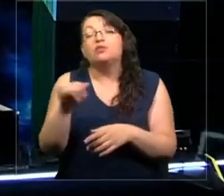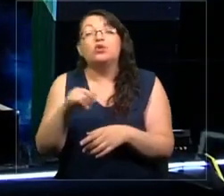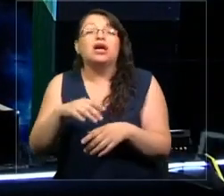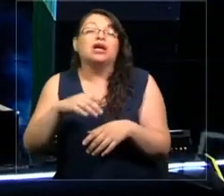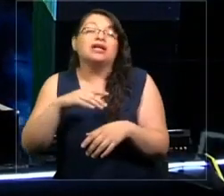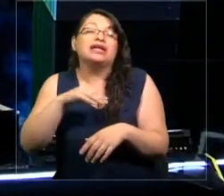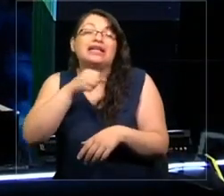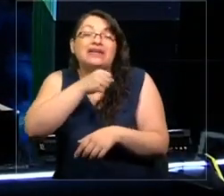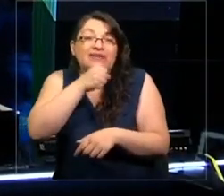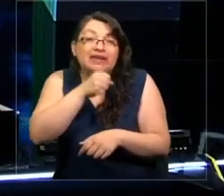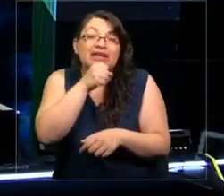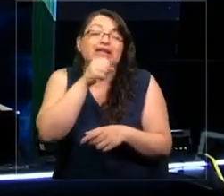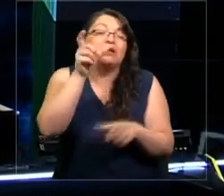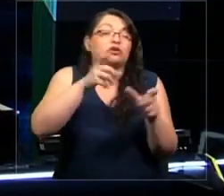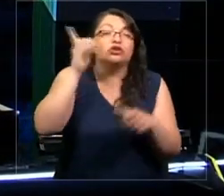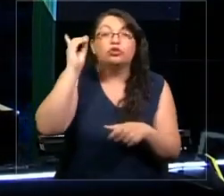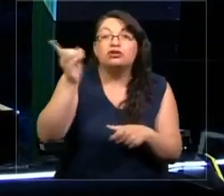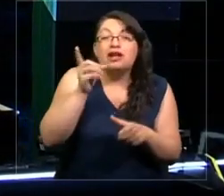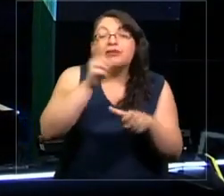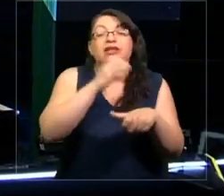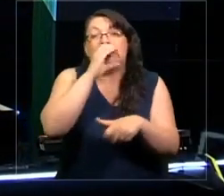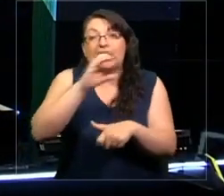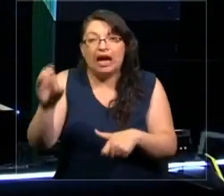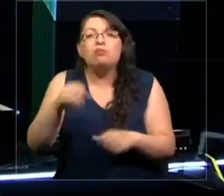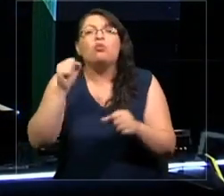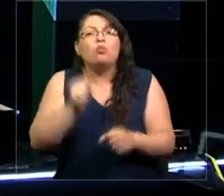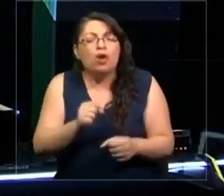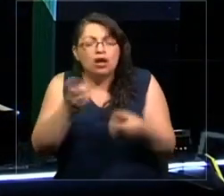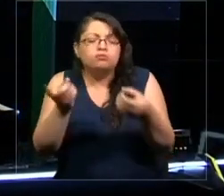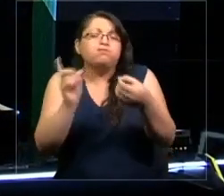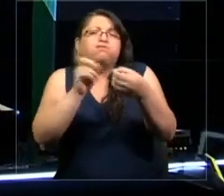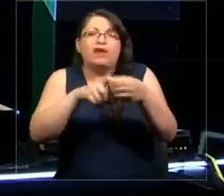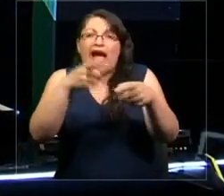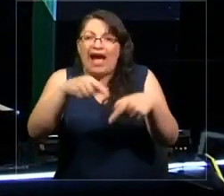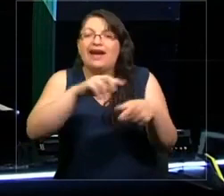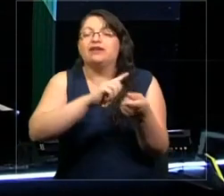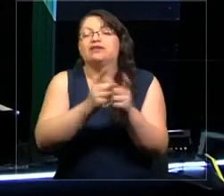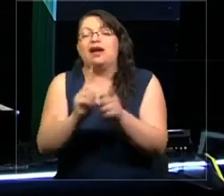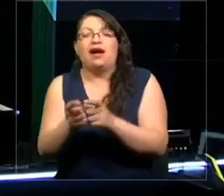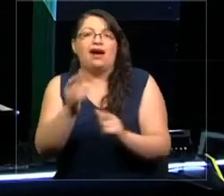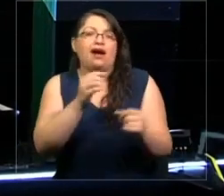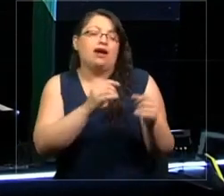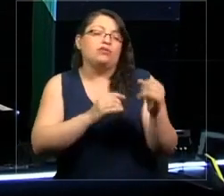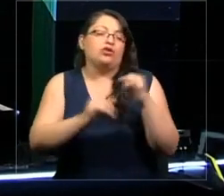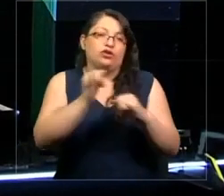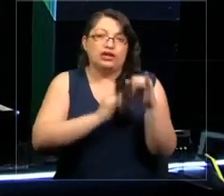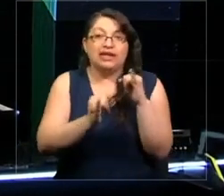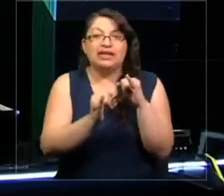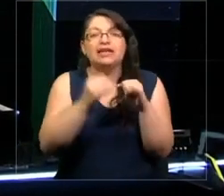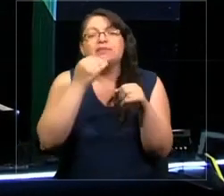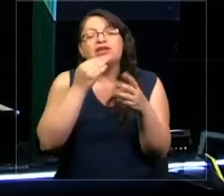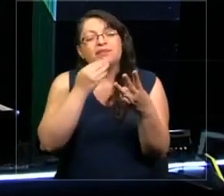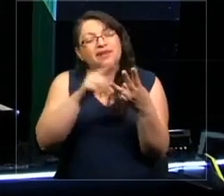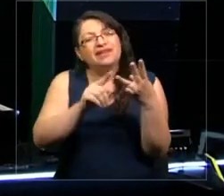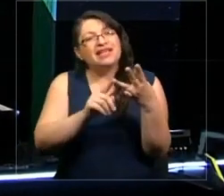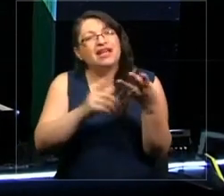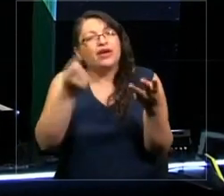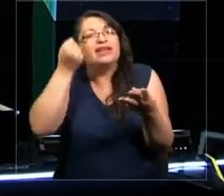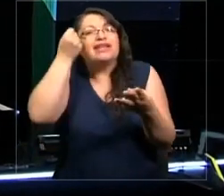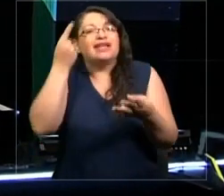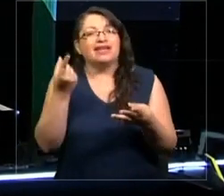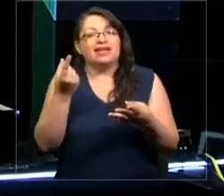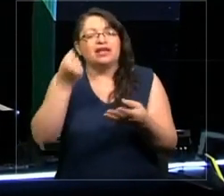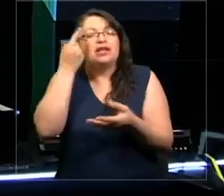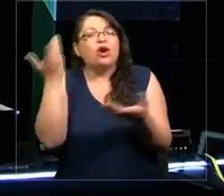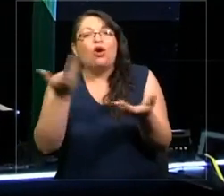personas con capacidades especiales, el mundo rural, se pueda incorporar más a la revolución digital. Pero está el tercer elemento, que es la capacidad de comprensión. Entender